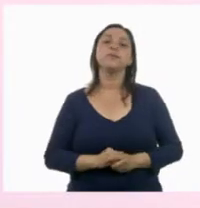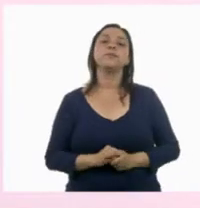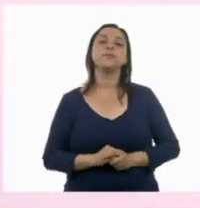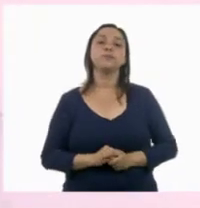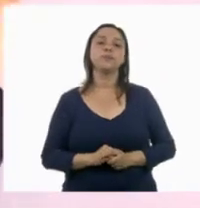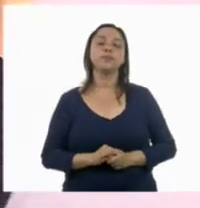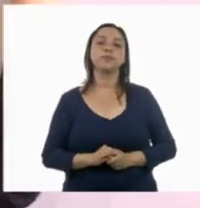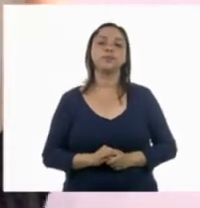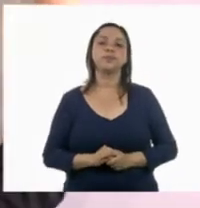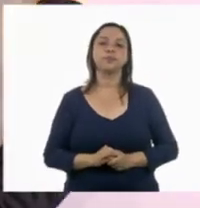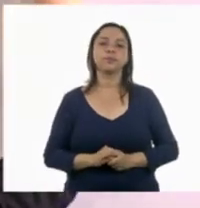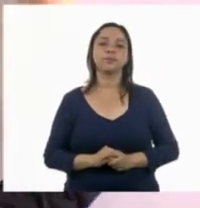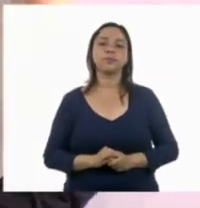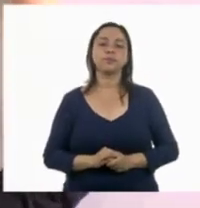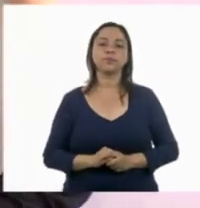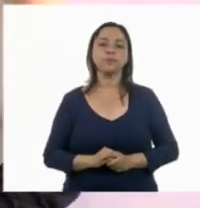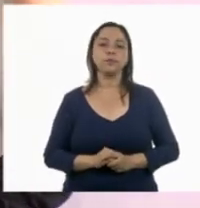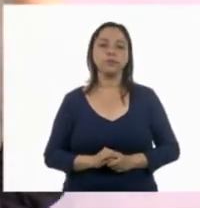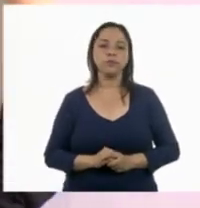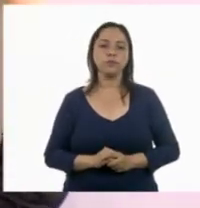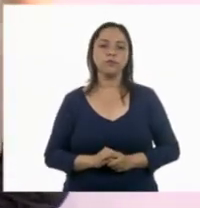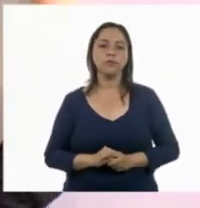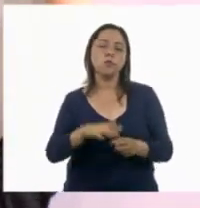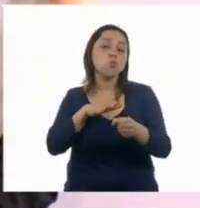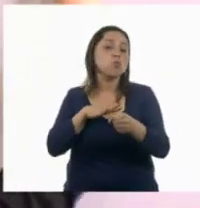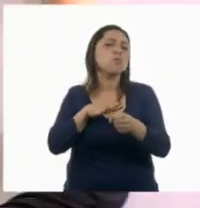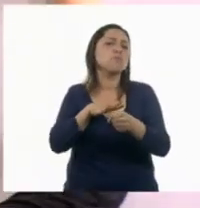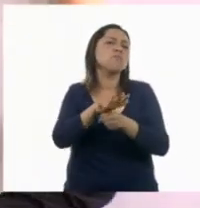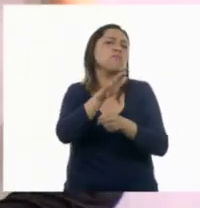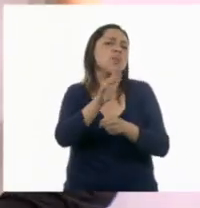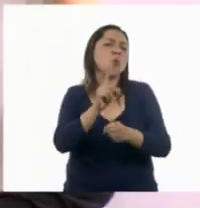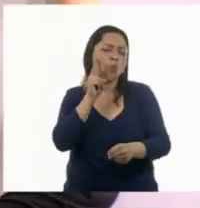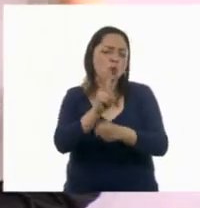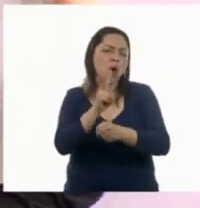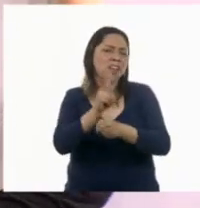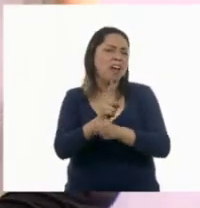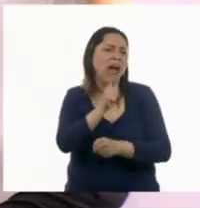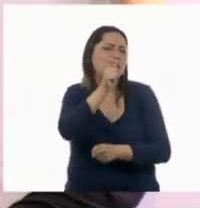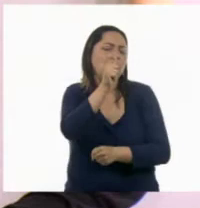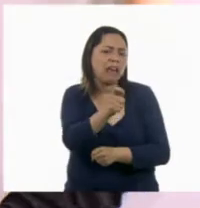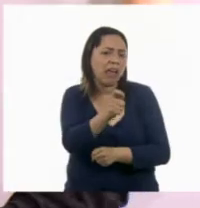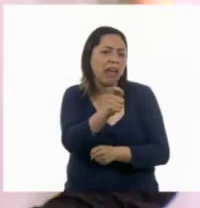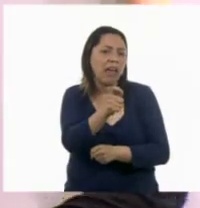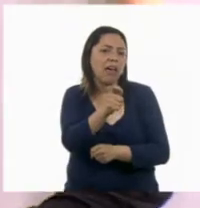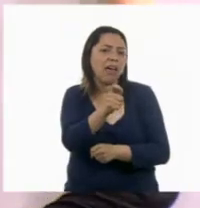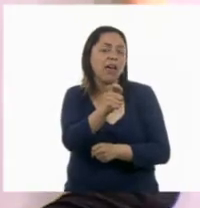de las